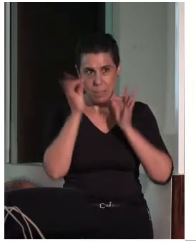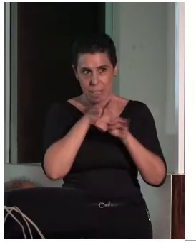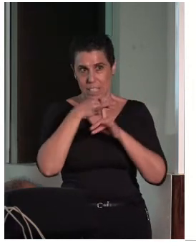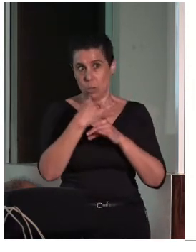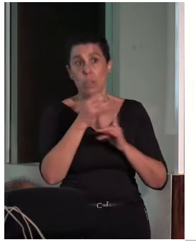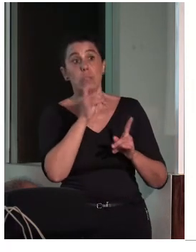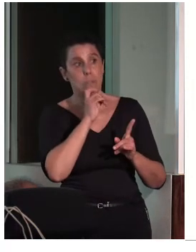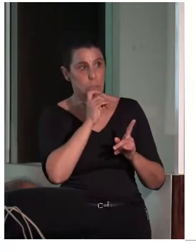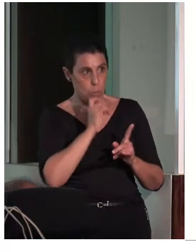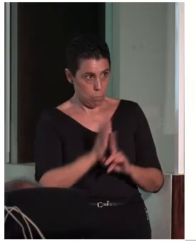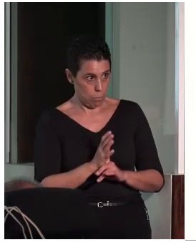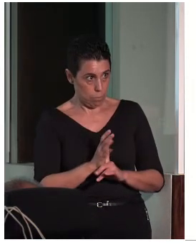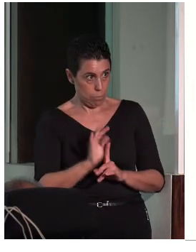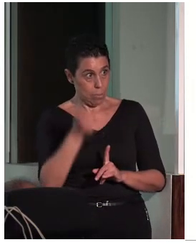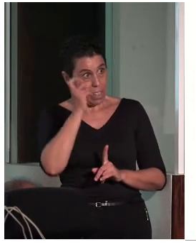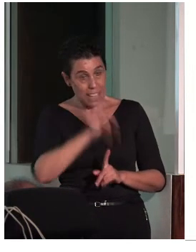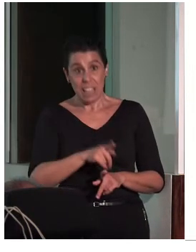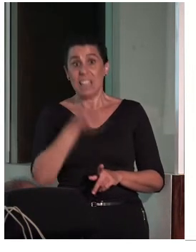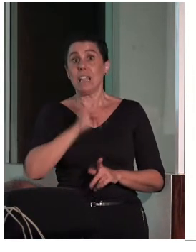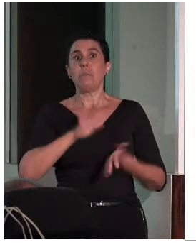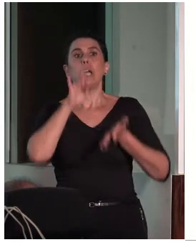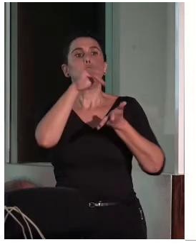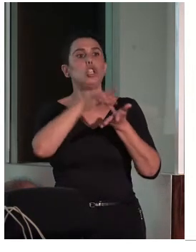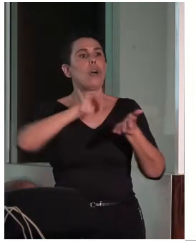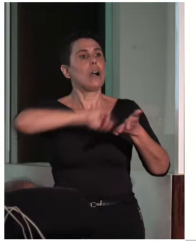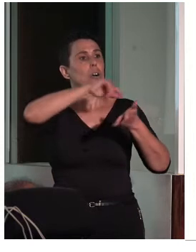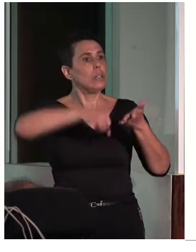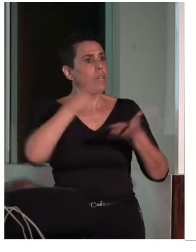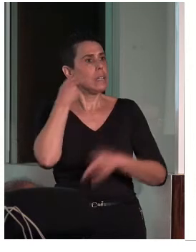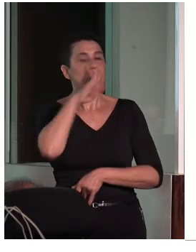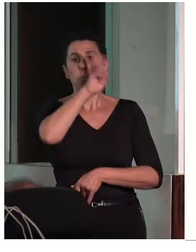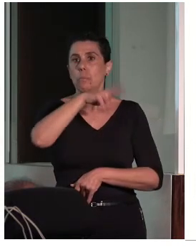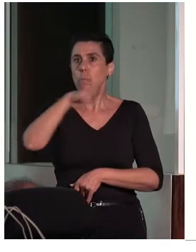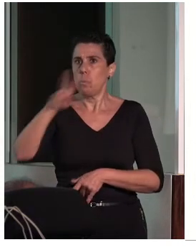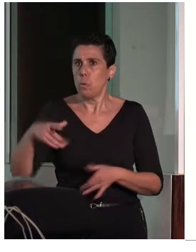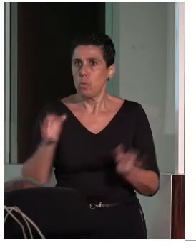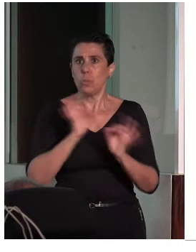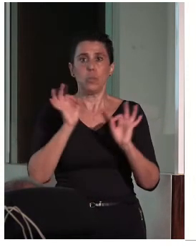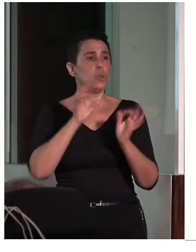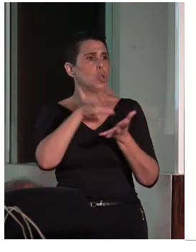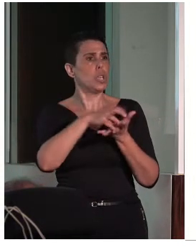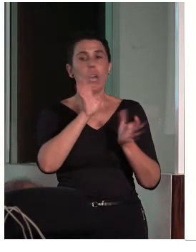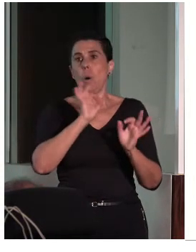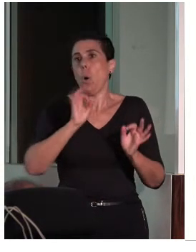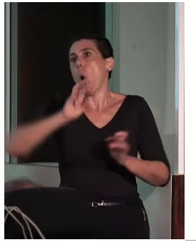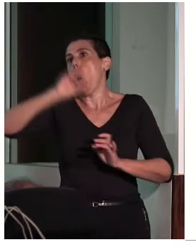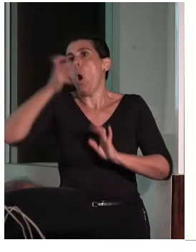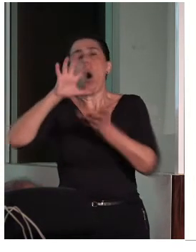Hay que garantizar que a la hora de la contratación, en este caso museos u otro tipo de instalaciones donde se contratan